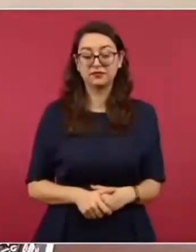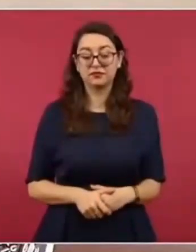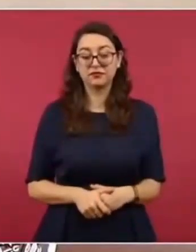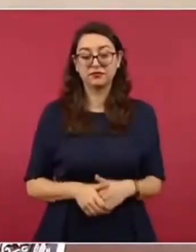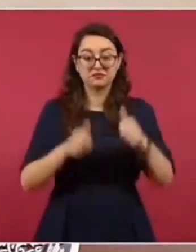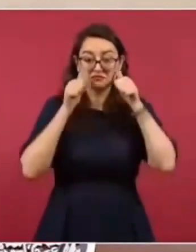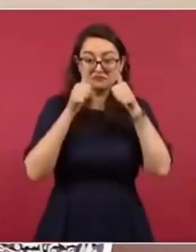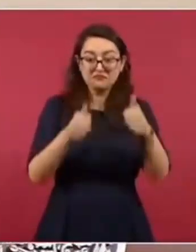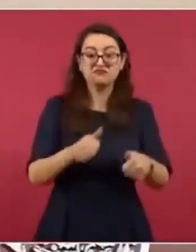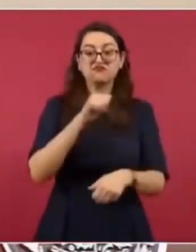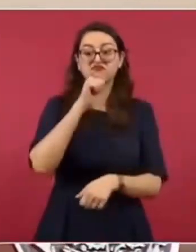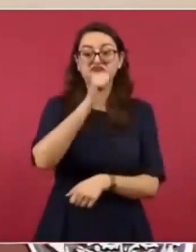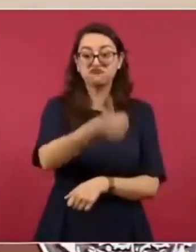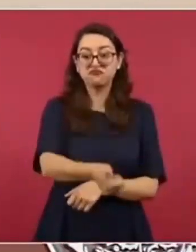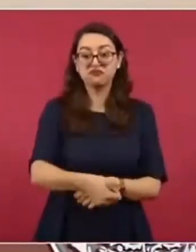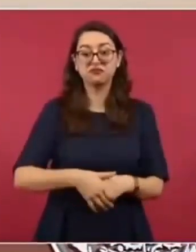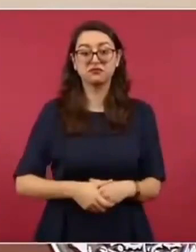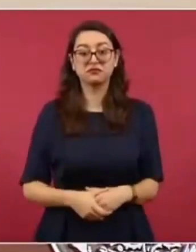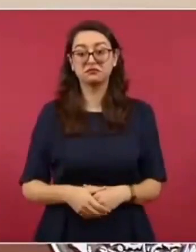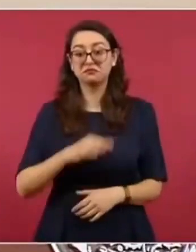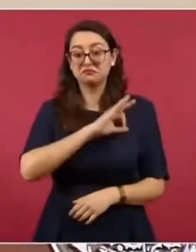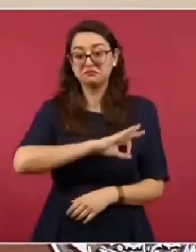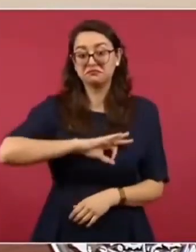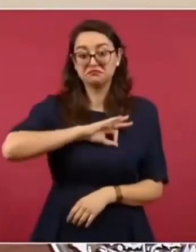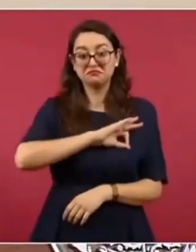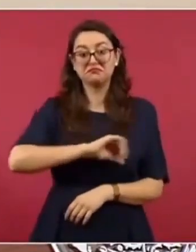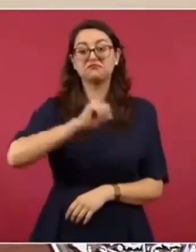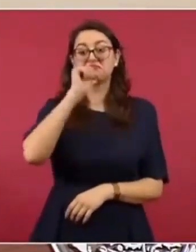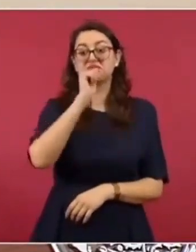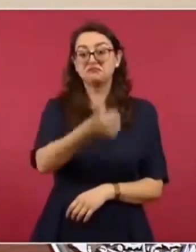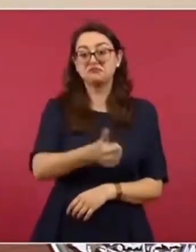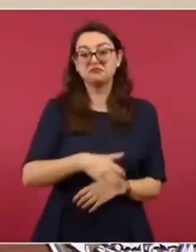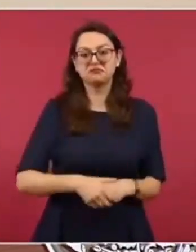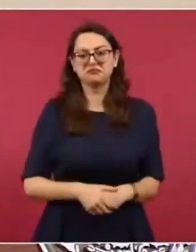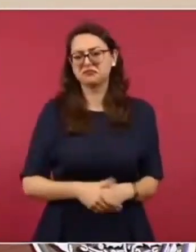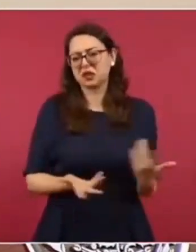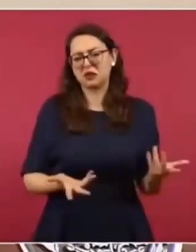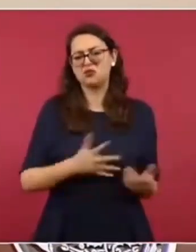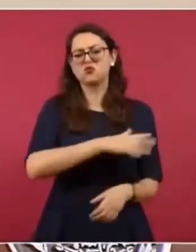abandonados, infelices, van a seguir